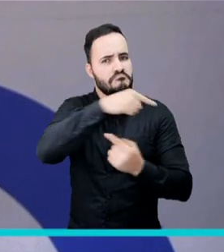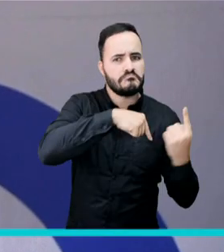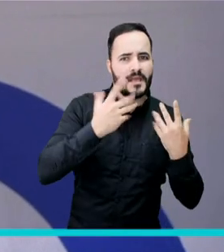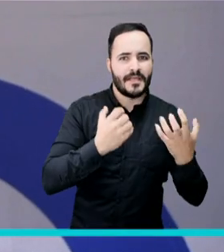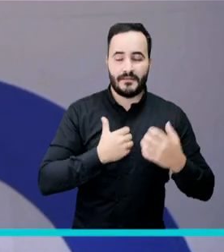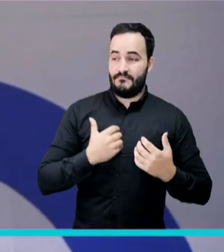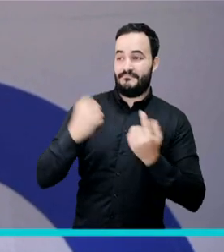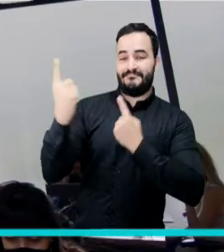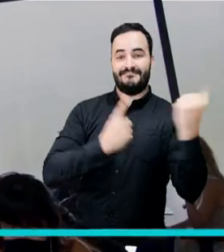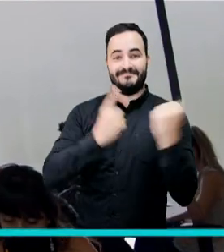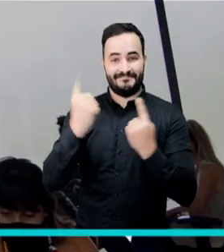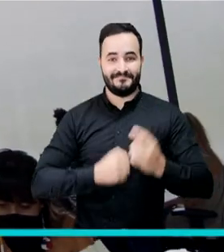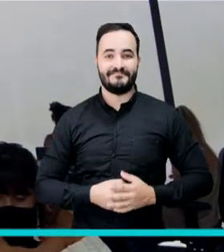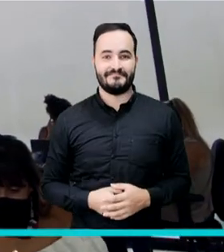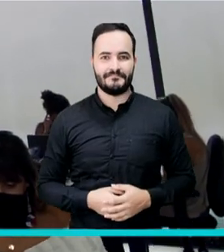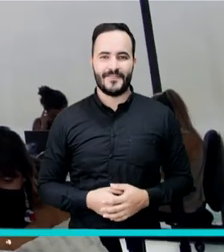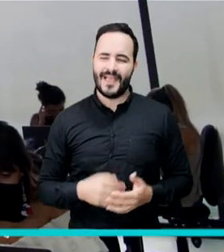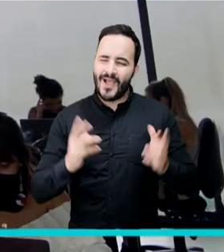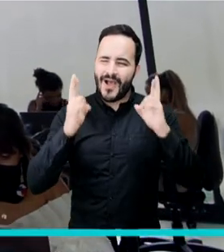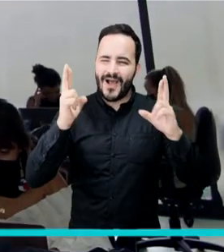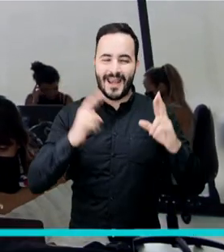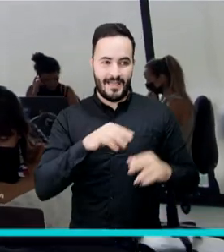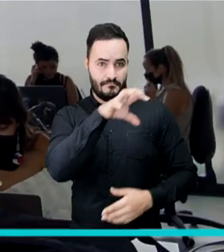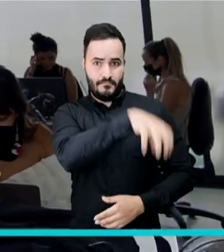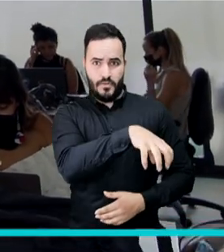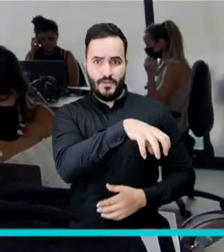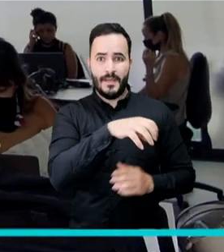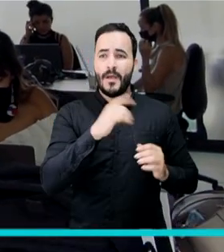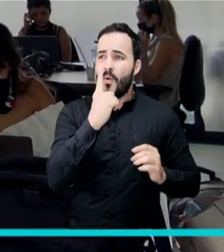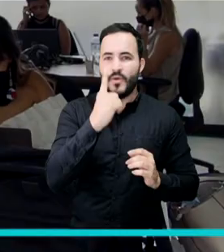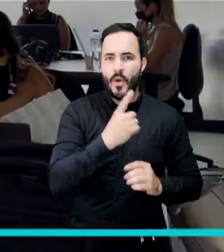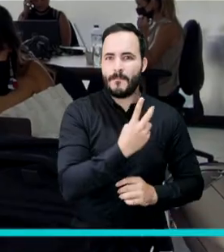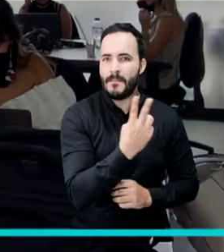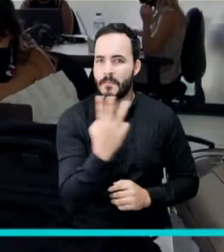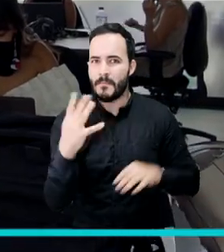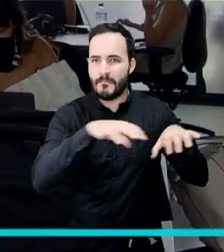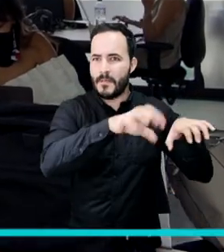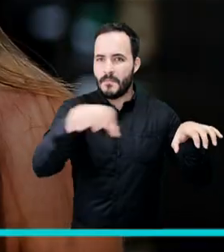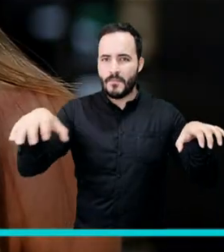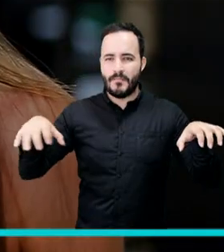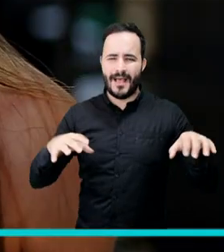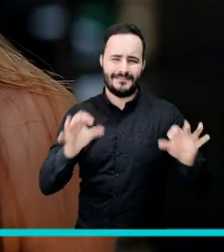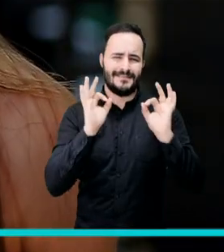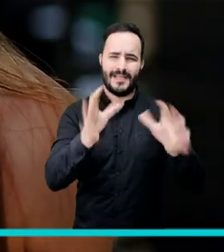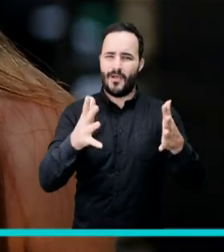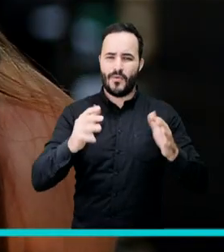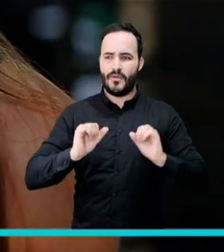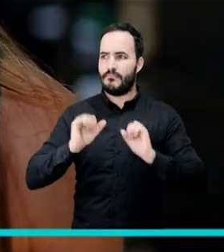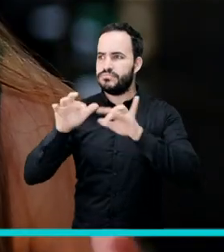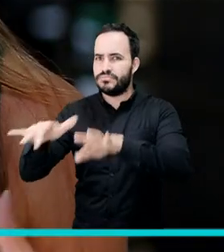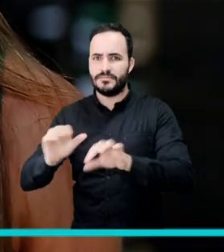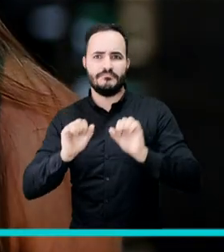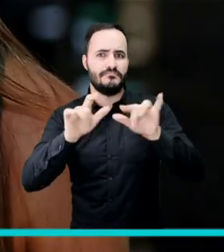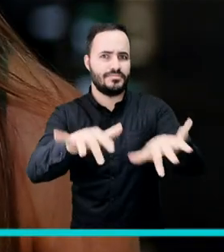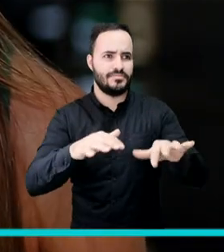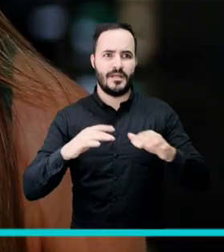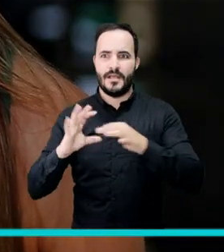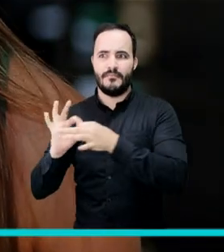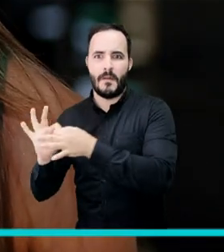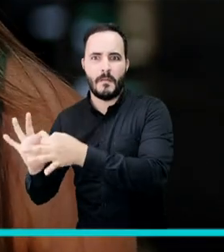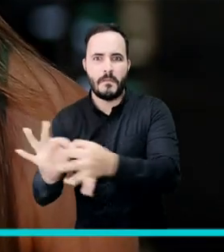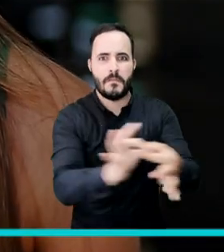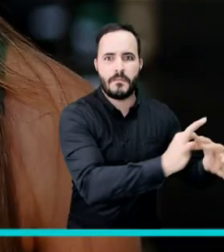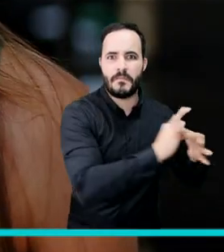Siento que si podemos tener más lugares como este, podemos hacer que más personas asistan y más personas se unan como a toda esta